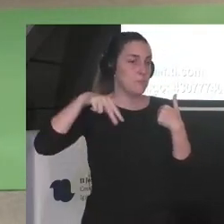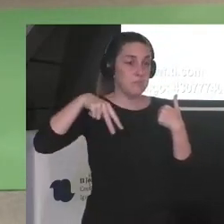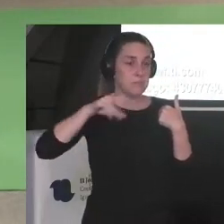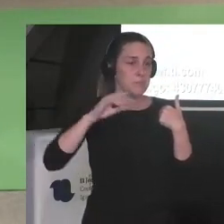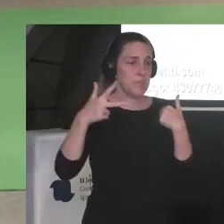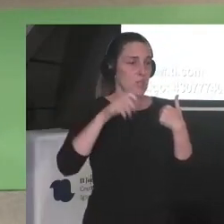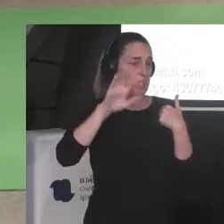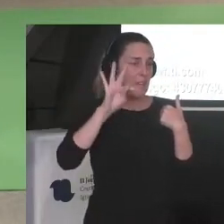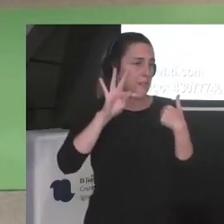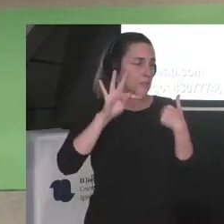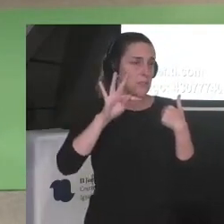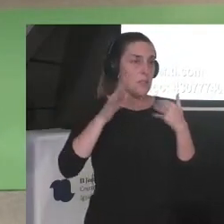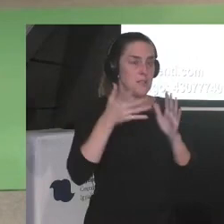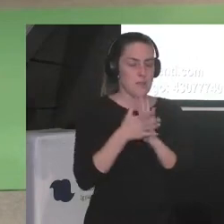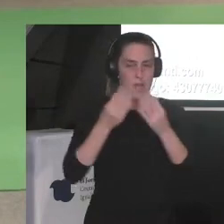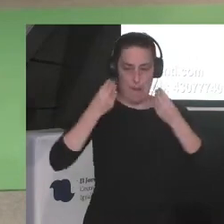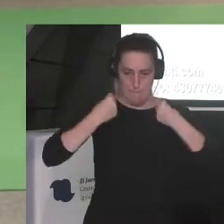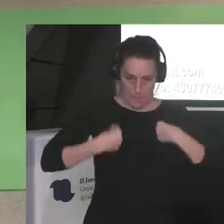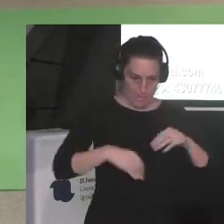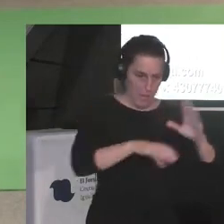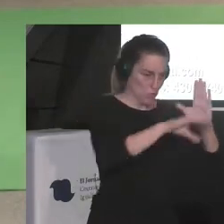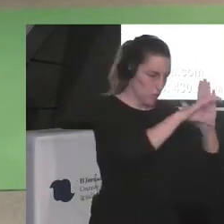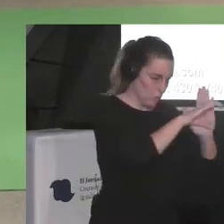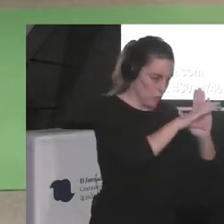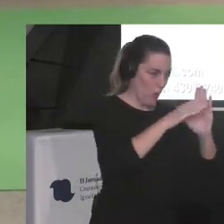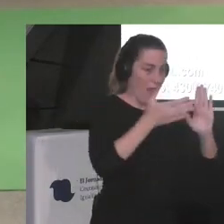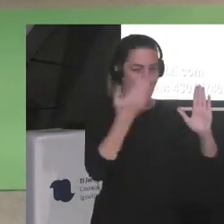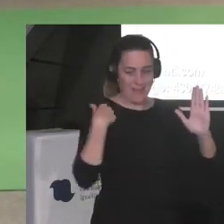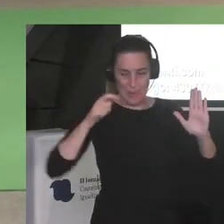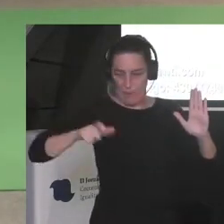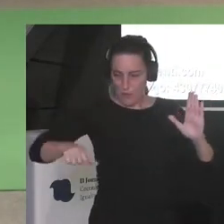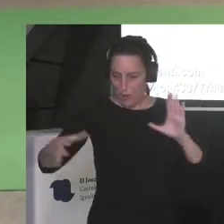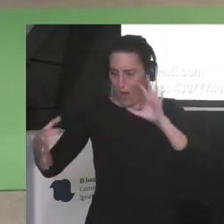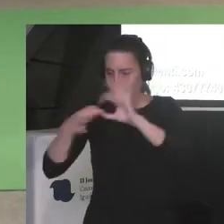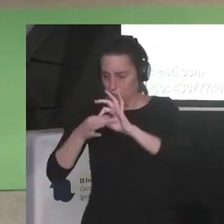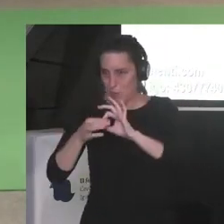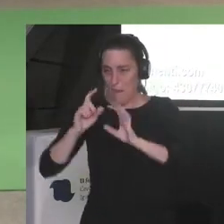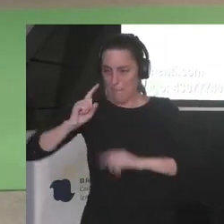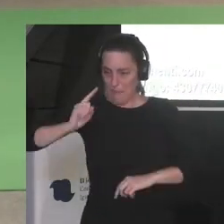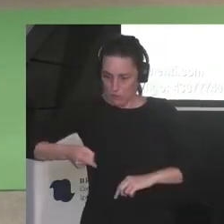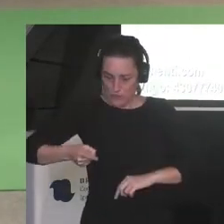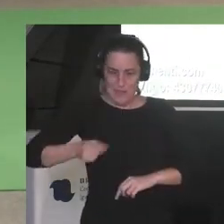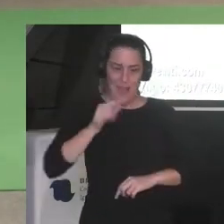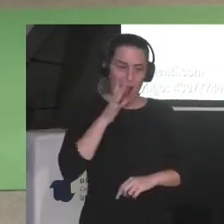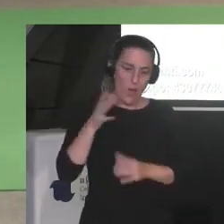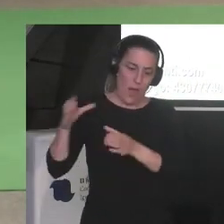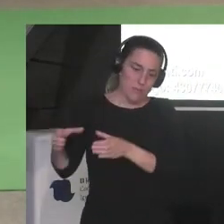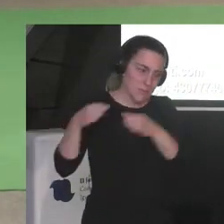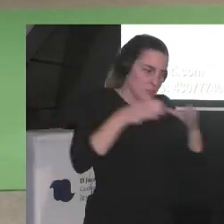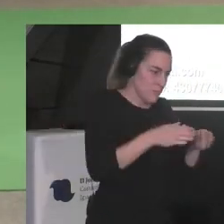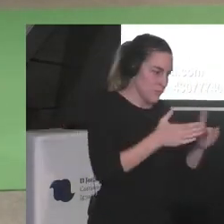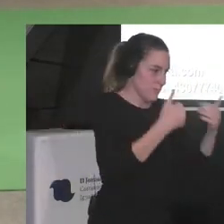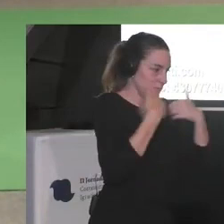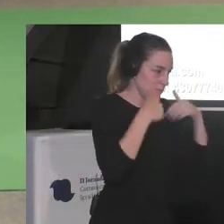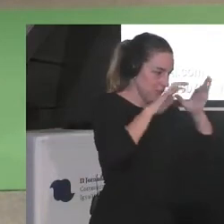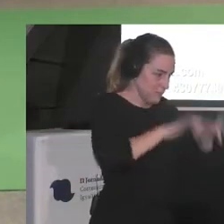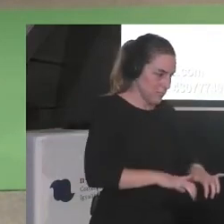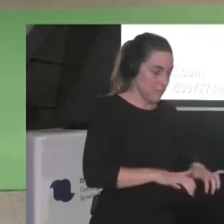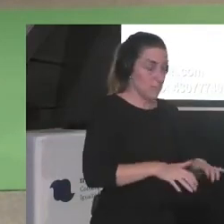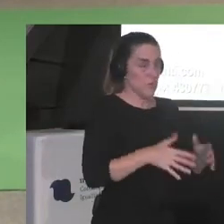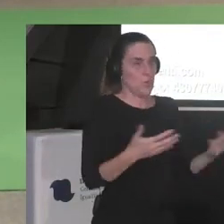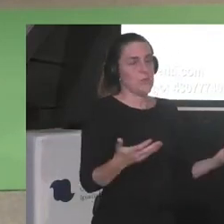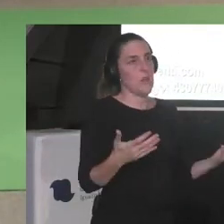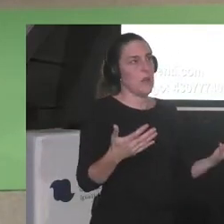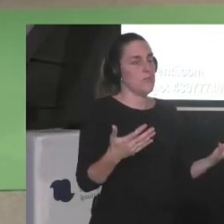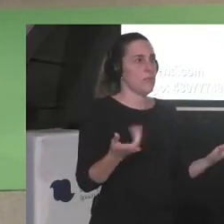redactando otra vez la constitución de pinochet y así estamos y eso ha ocurrido en dos años entonces es